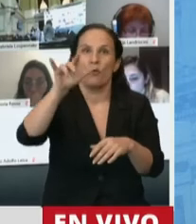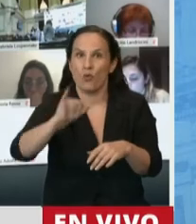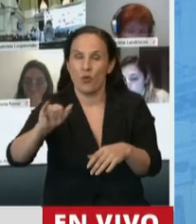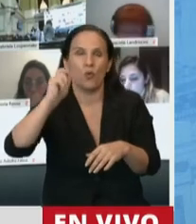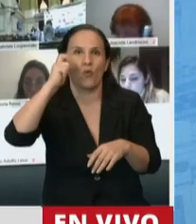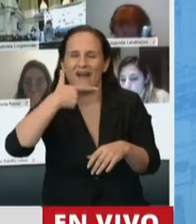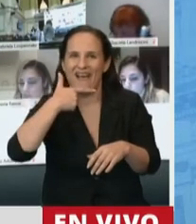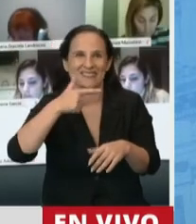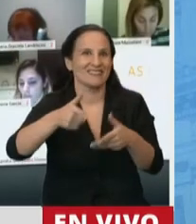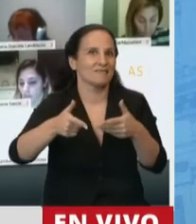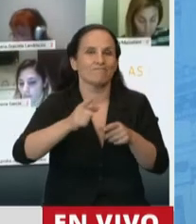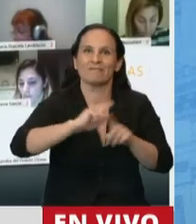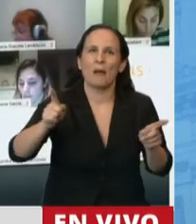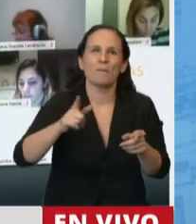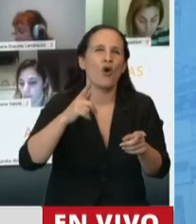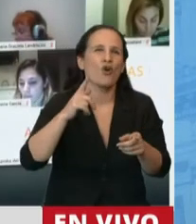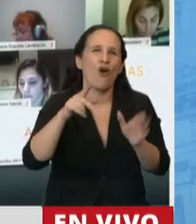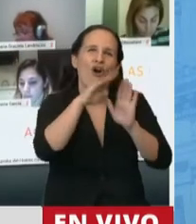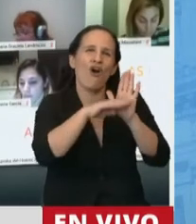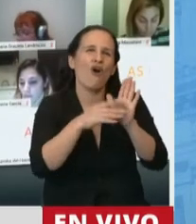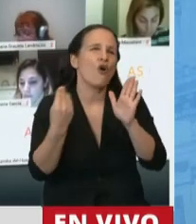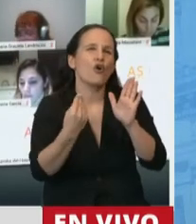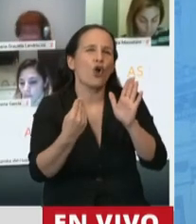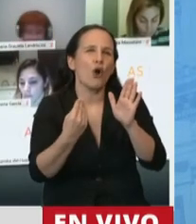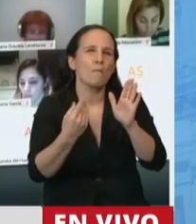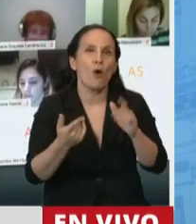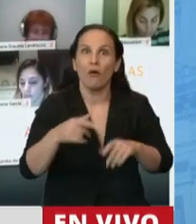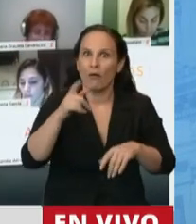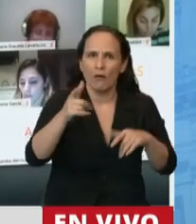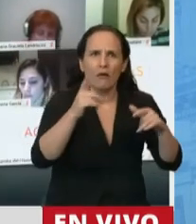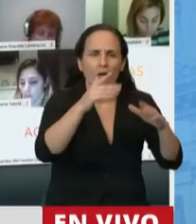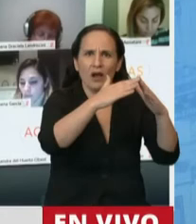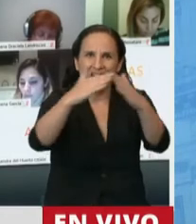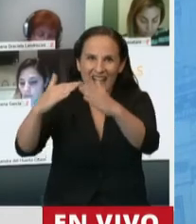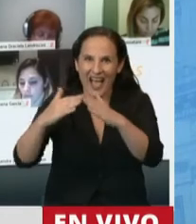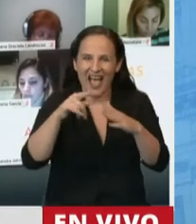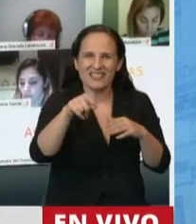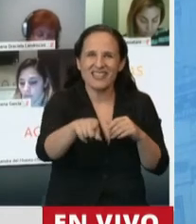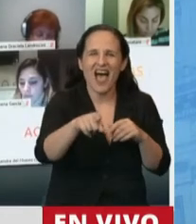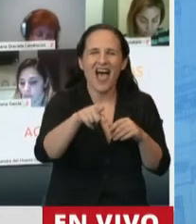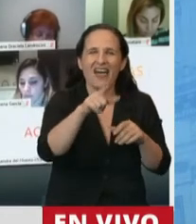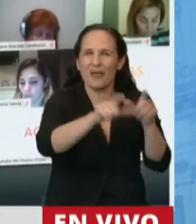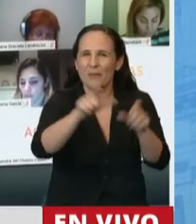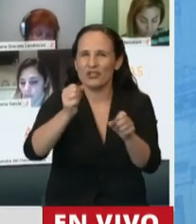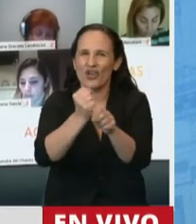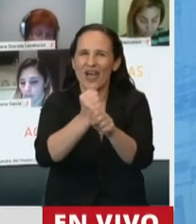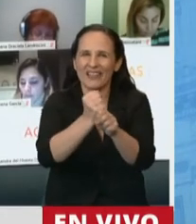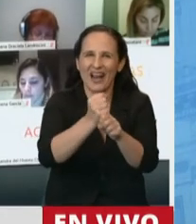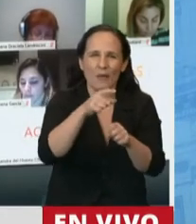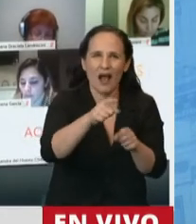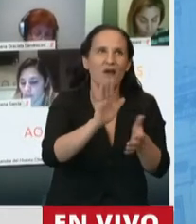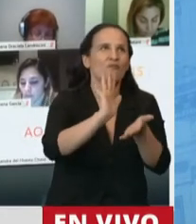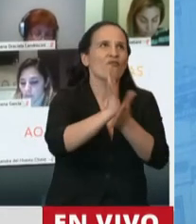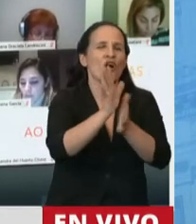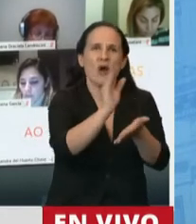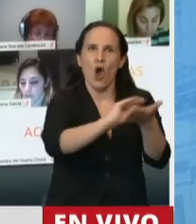está explicitado cómo se va a hacer ese pago. Ni hablar de que las casas de muchos trabajadores y trabajadoras no estuvieron pensados como una